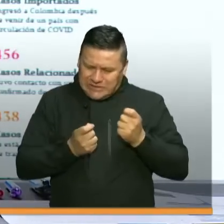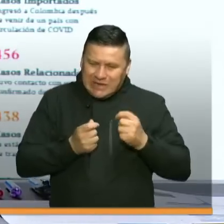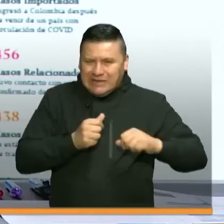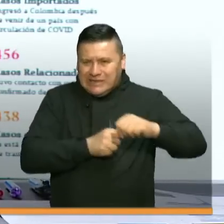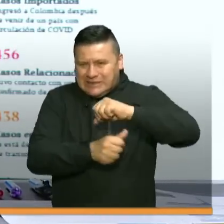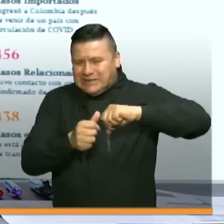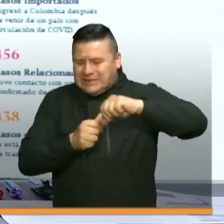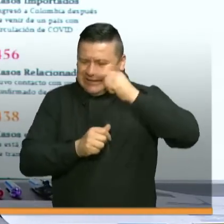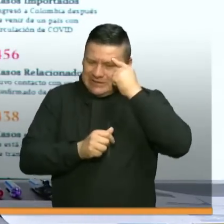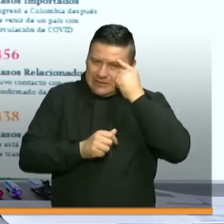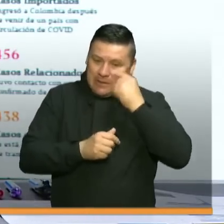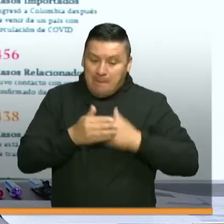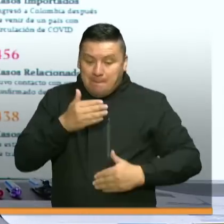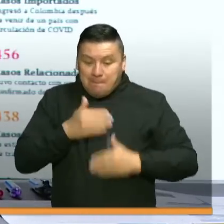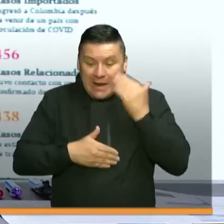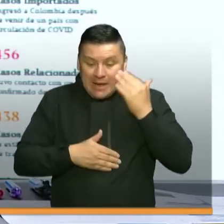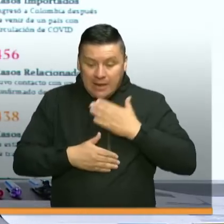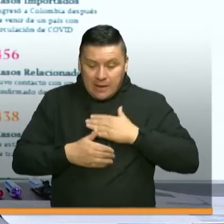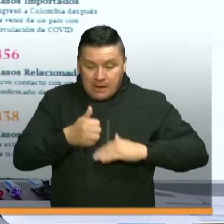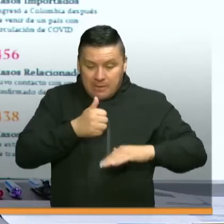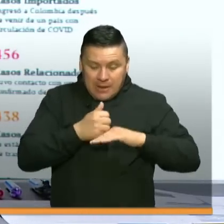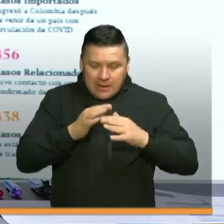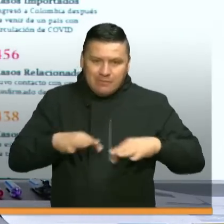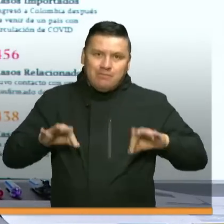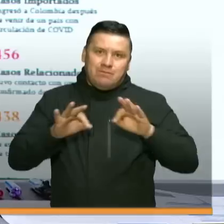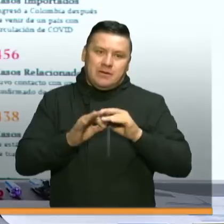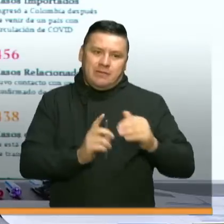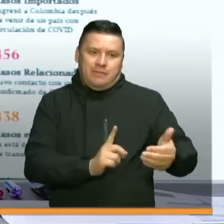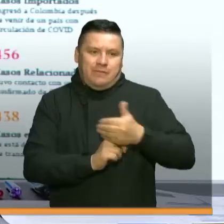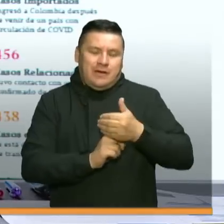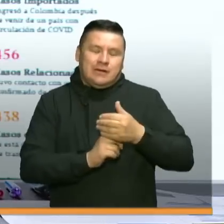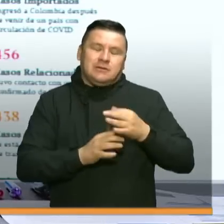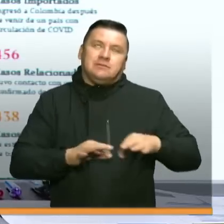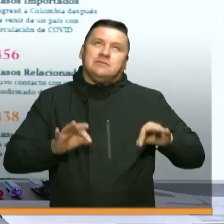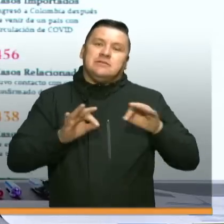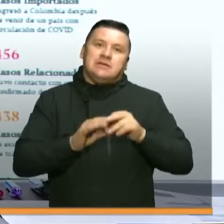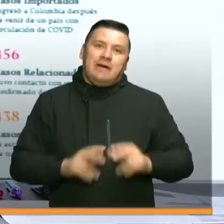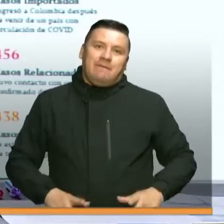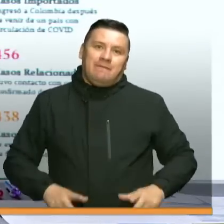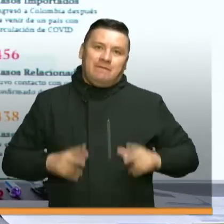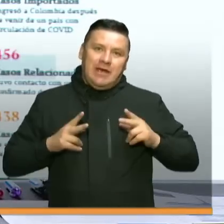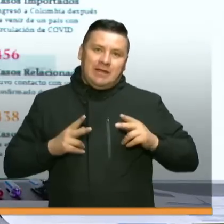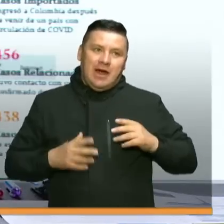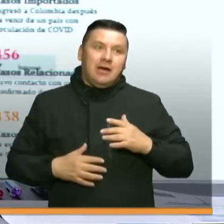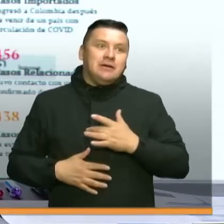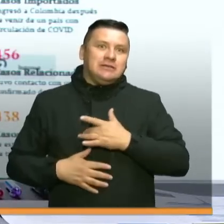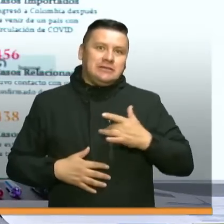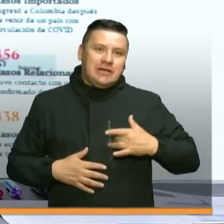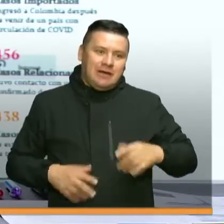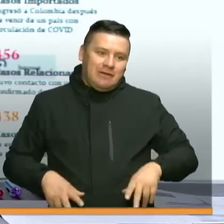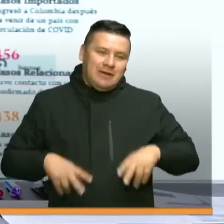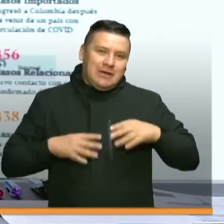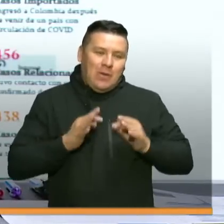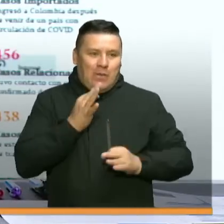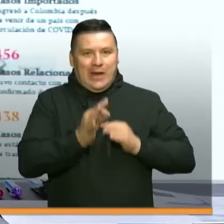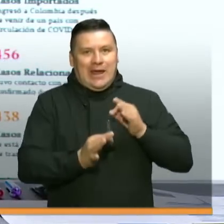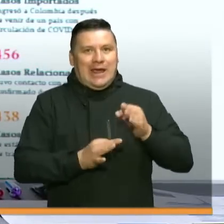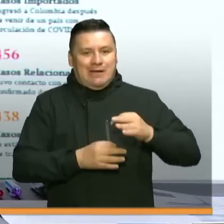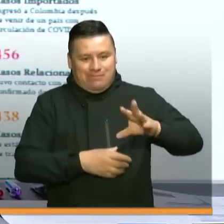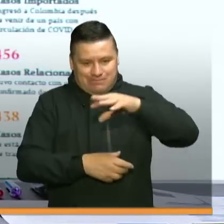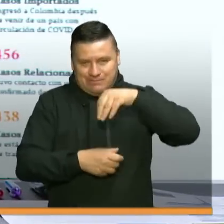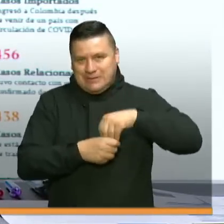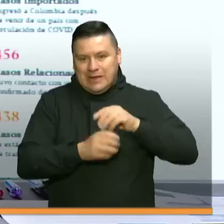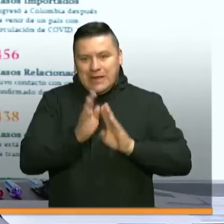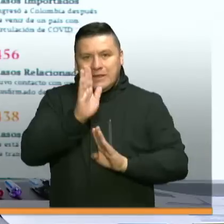que parte de la base que nuestra esencia es seguir protegiendo vidas, seguir protegiendo la salud y manteniendo también una armonía